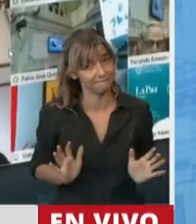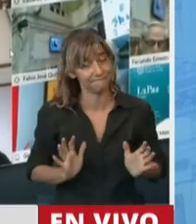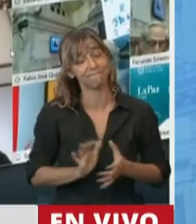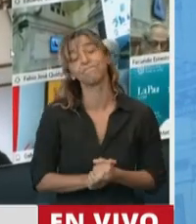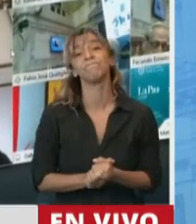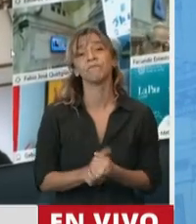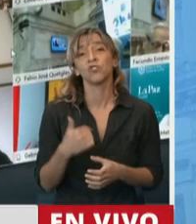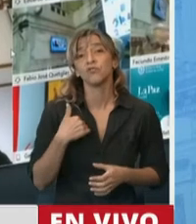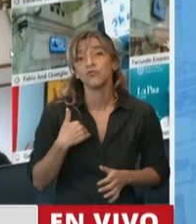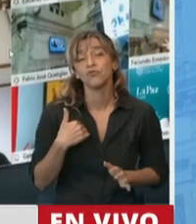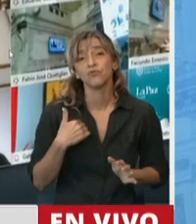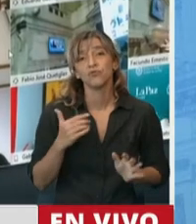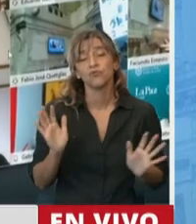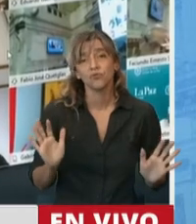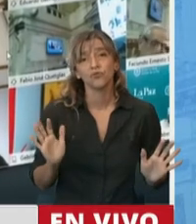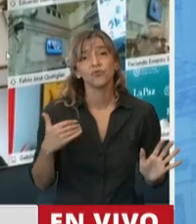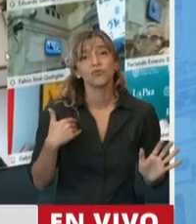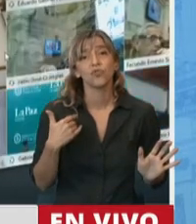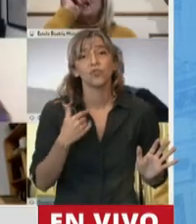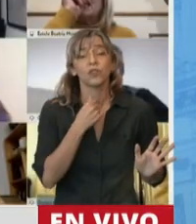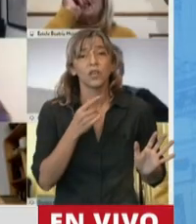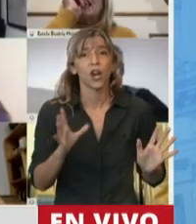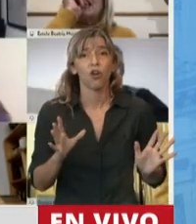me eximo de comentar